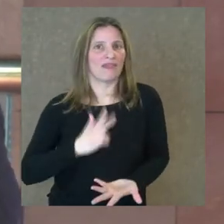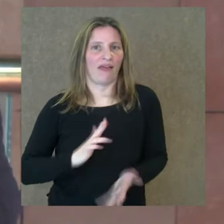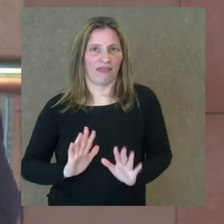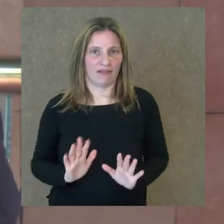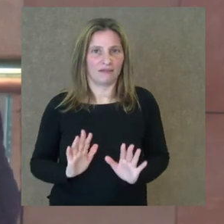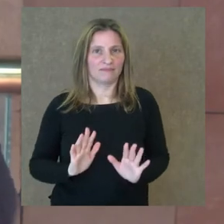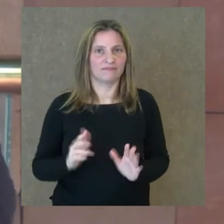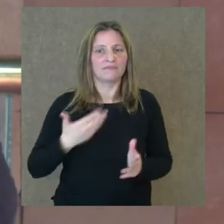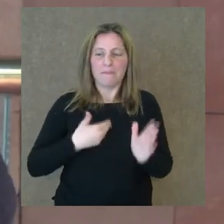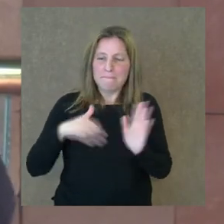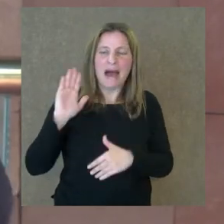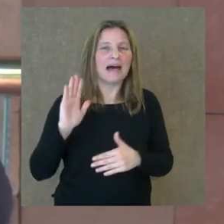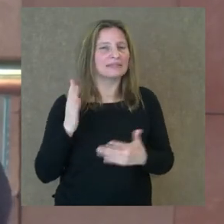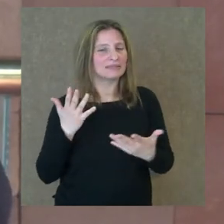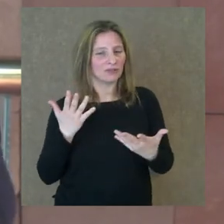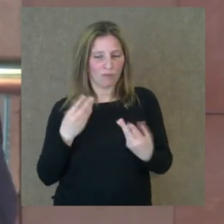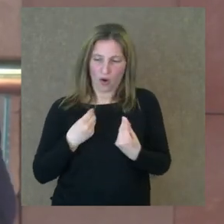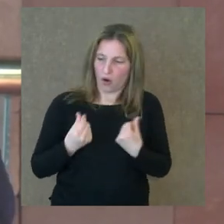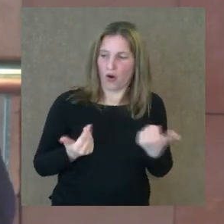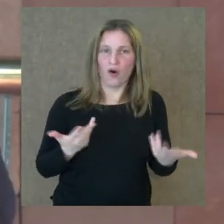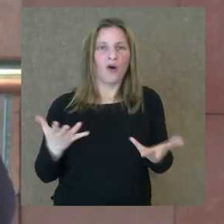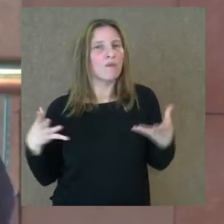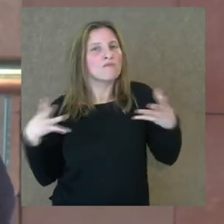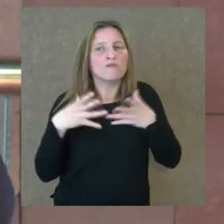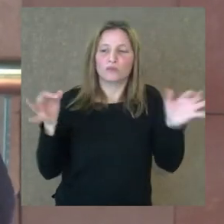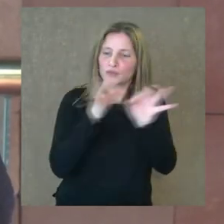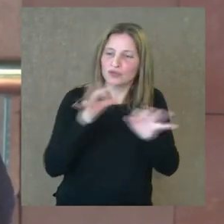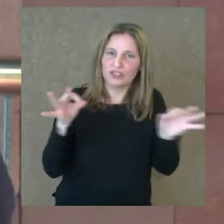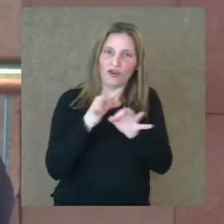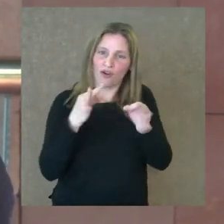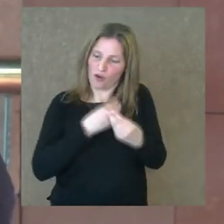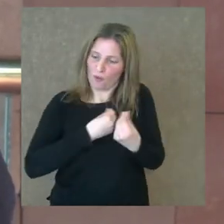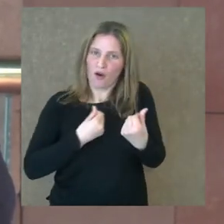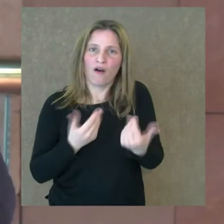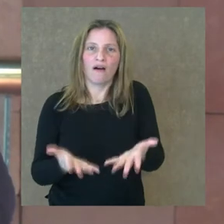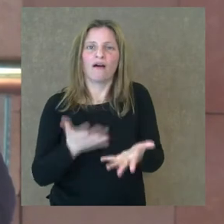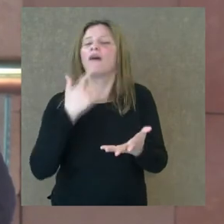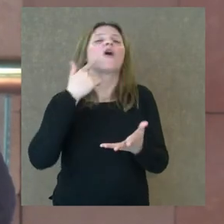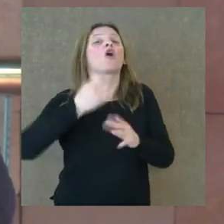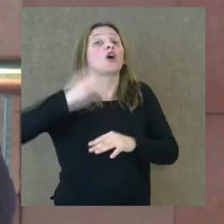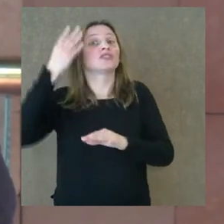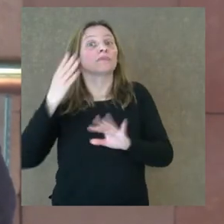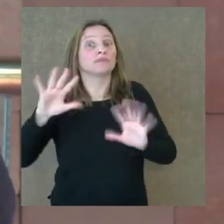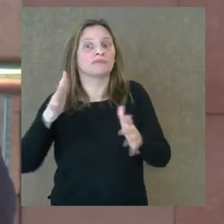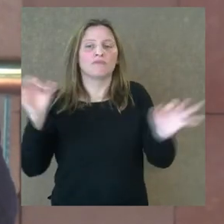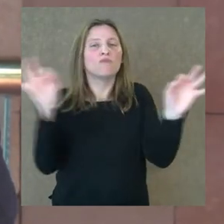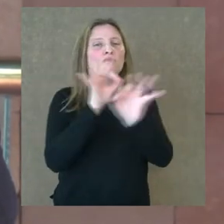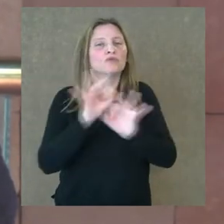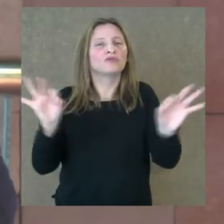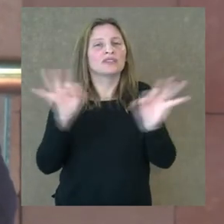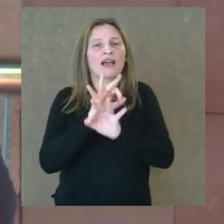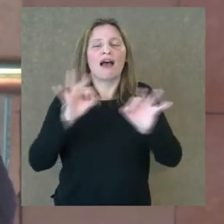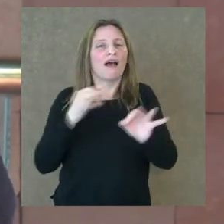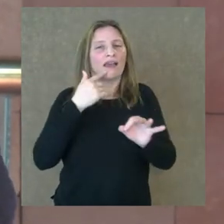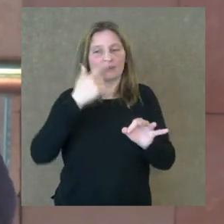tiene mucho más de encuentro entre los músicos porque aborda el concepto de que la música es